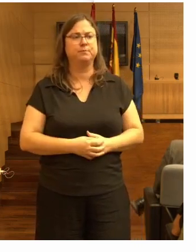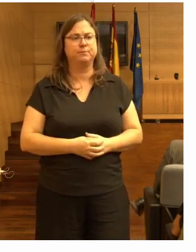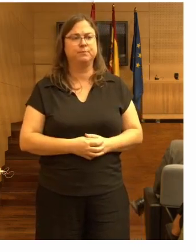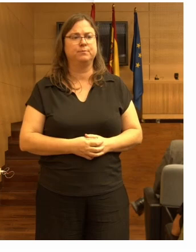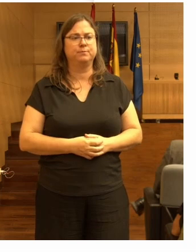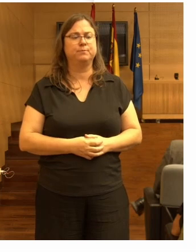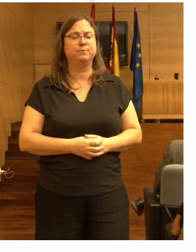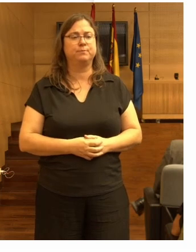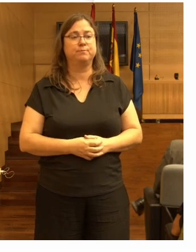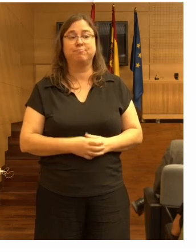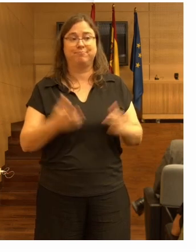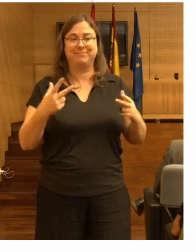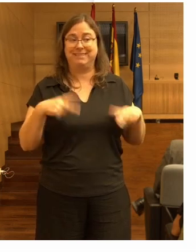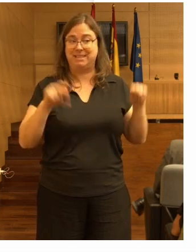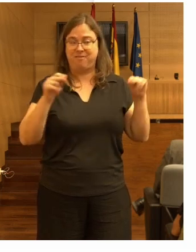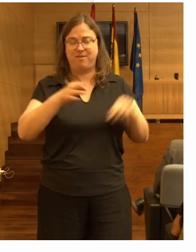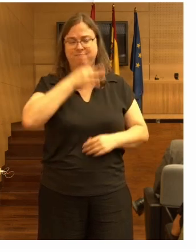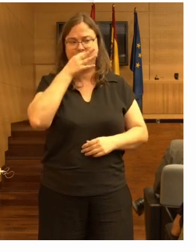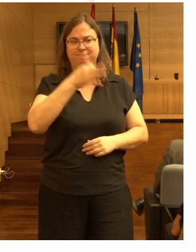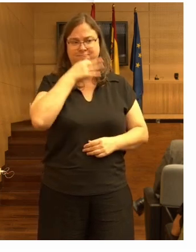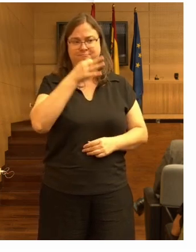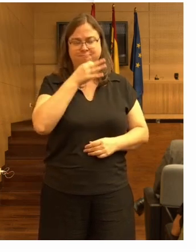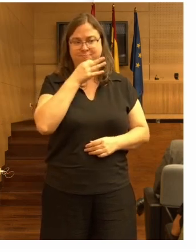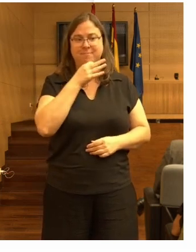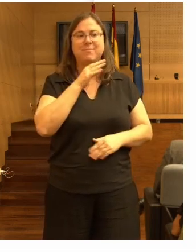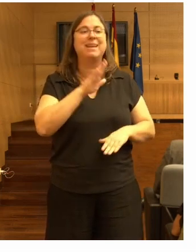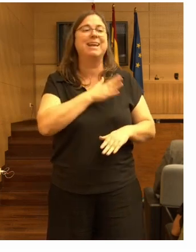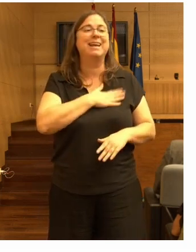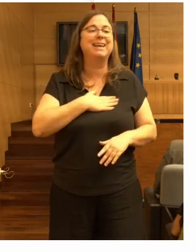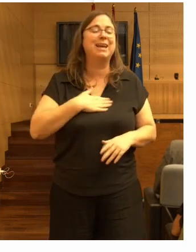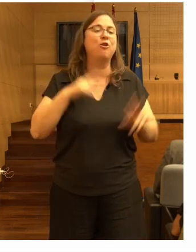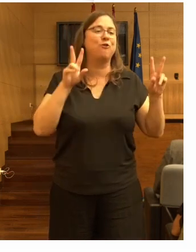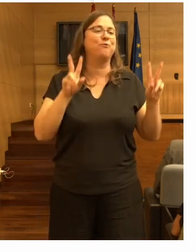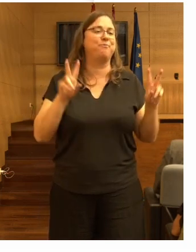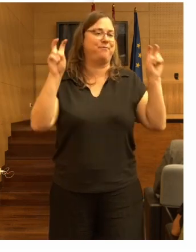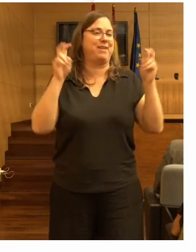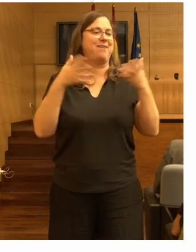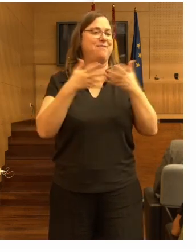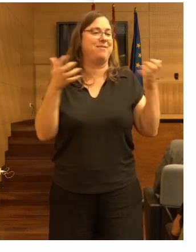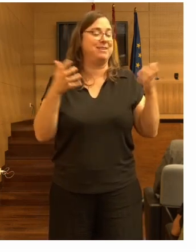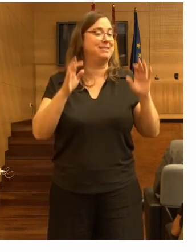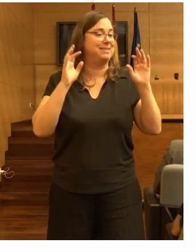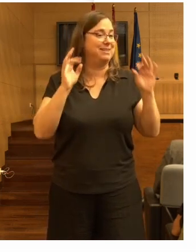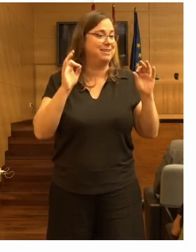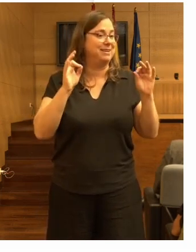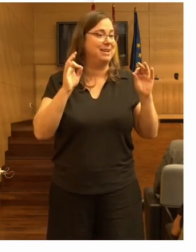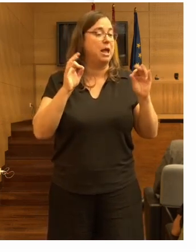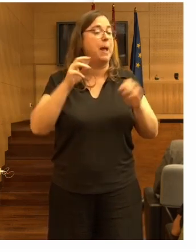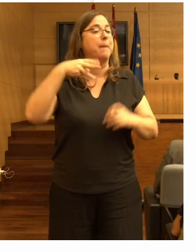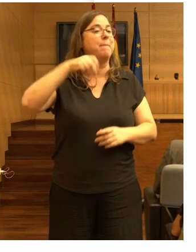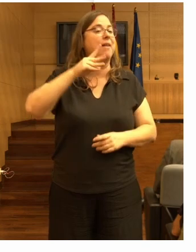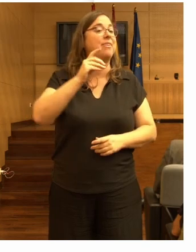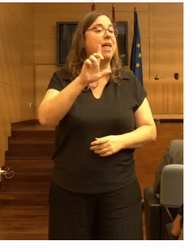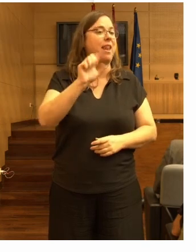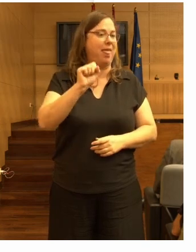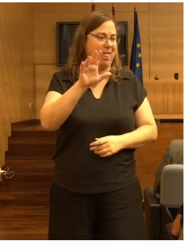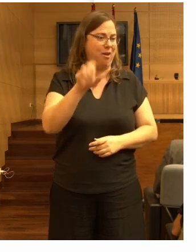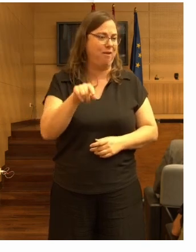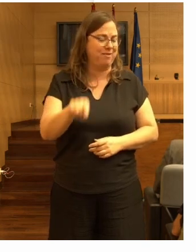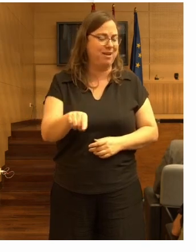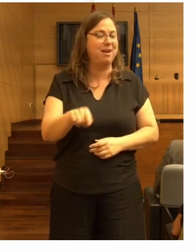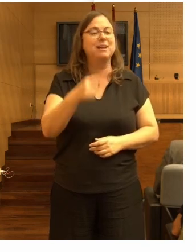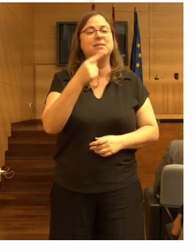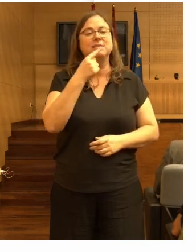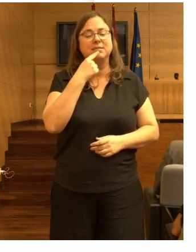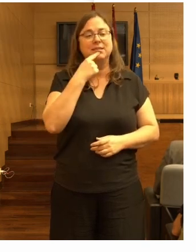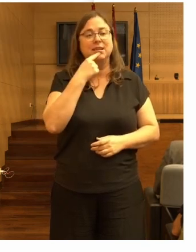y acabo mi charla con una cita de nada menos que de Nelson Mandela que se